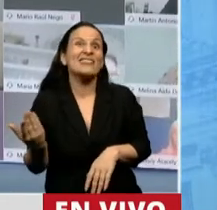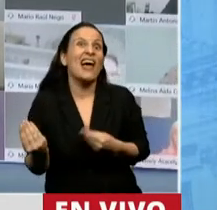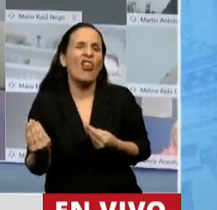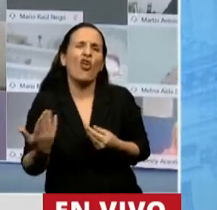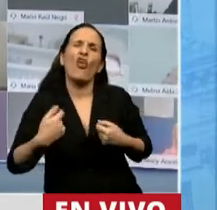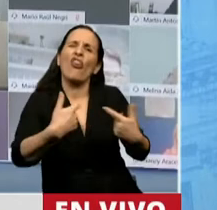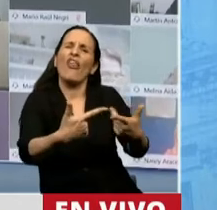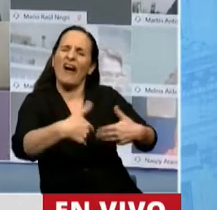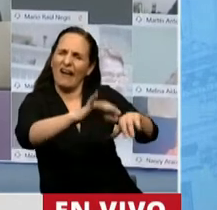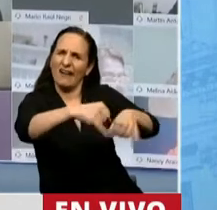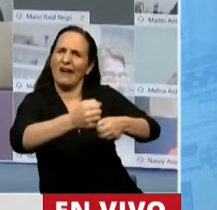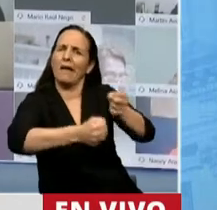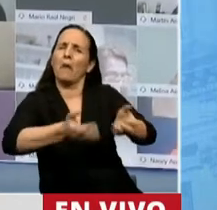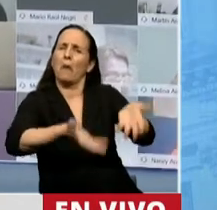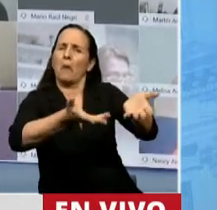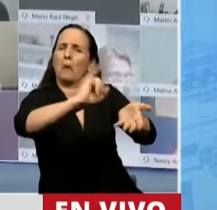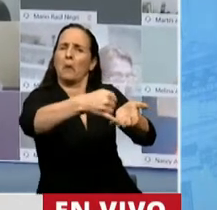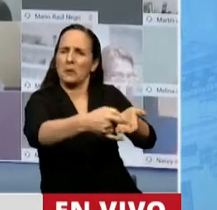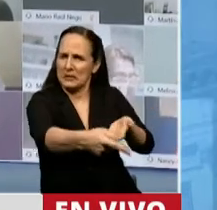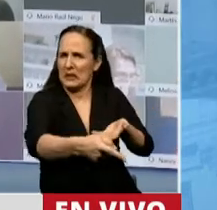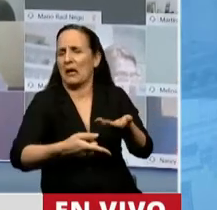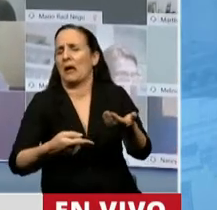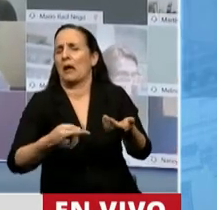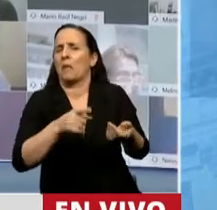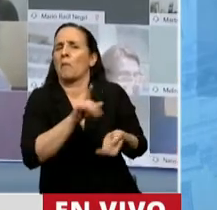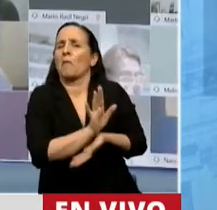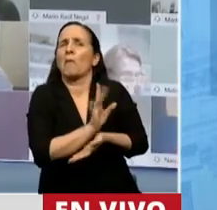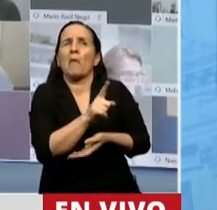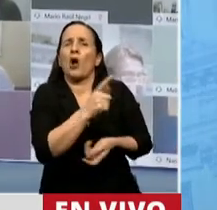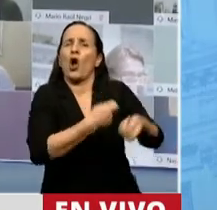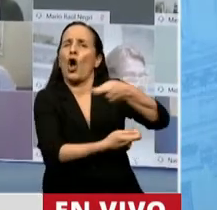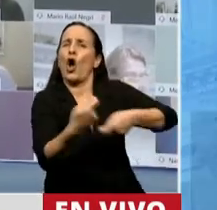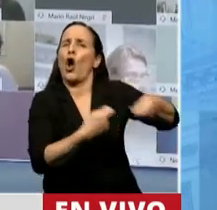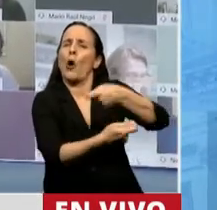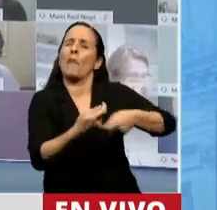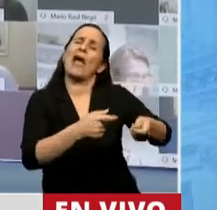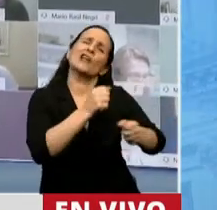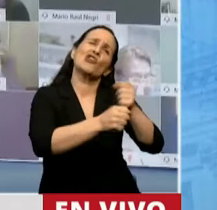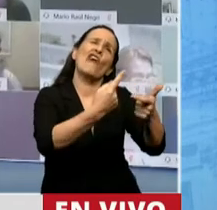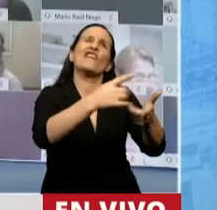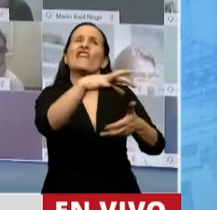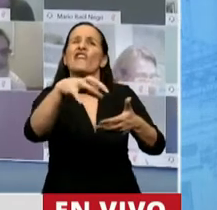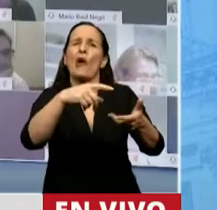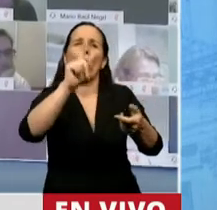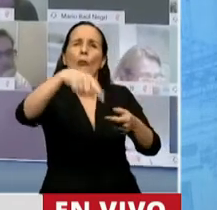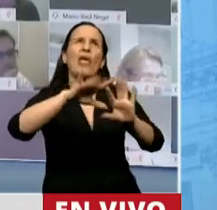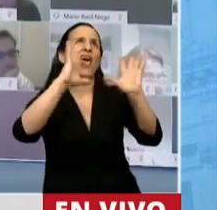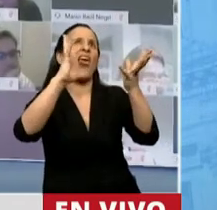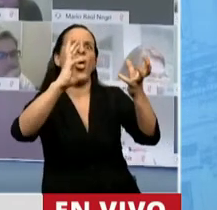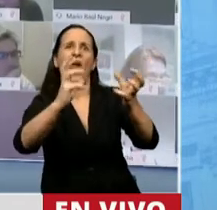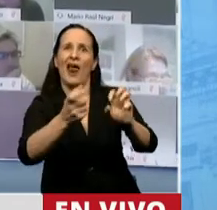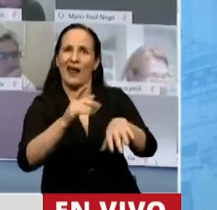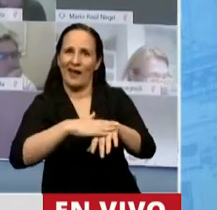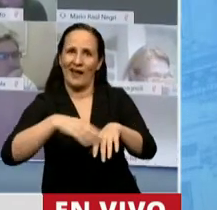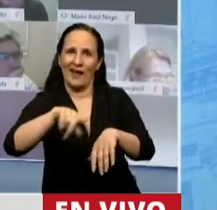concesiones o con el ejercicio del poder del comercio, se puedan generar estos daños ambientales. Y es un